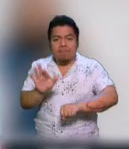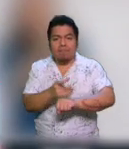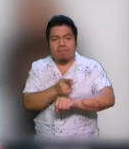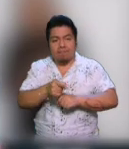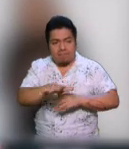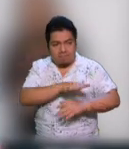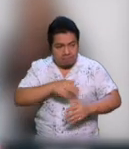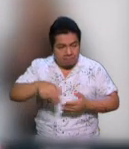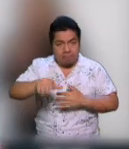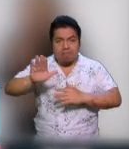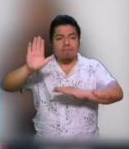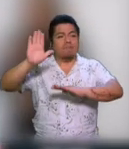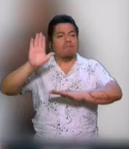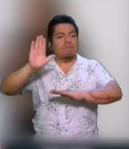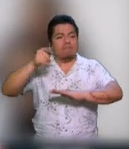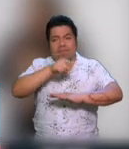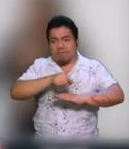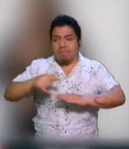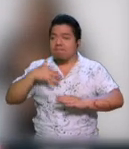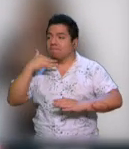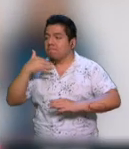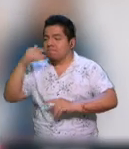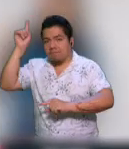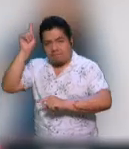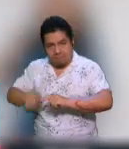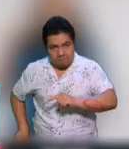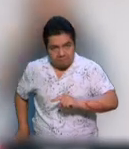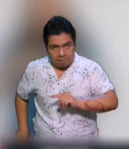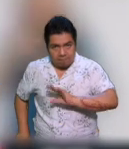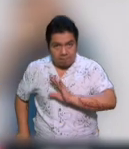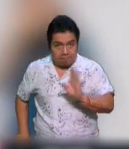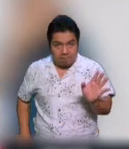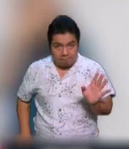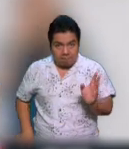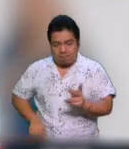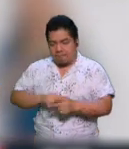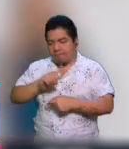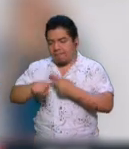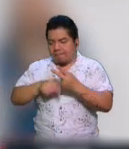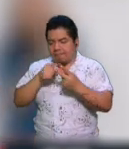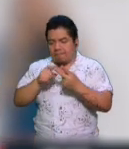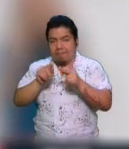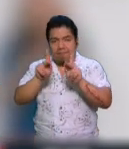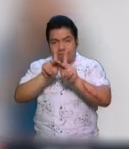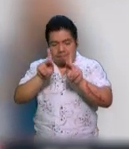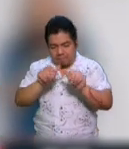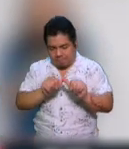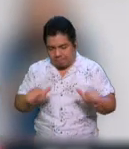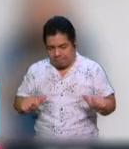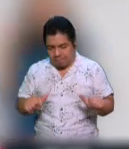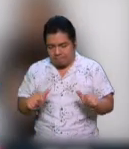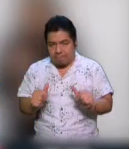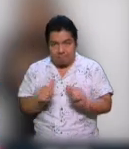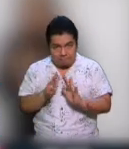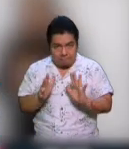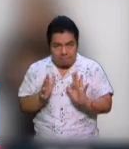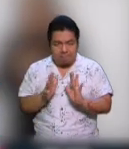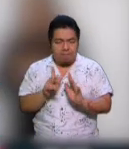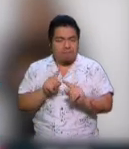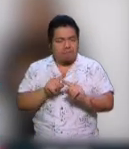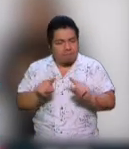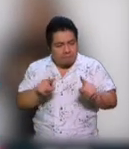popular, que es erradicar la corrupción y construir la paz de una manera muy distinta,